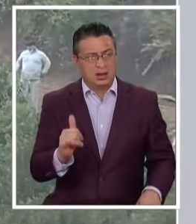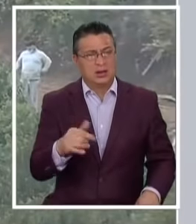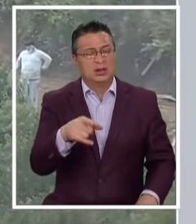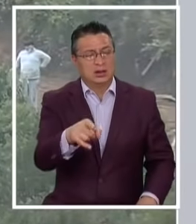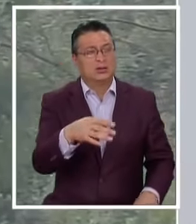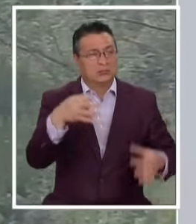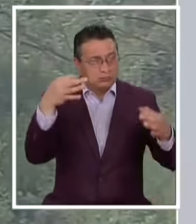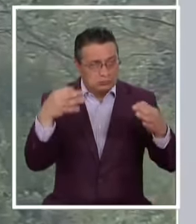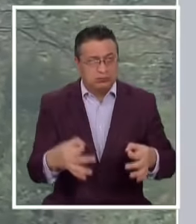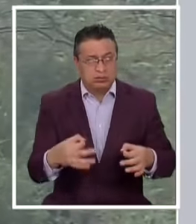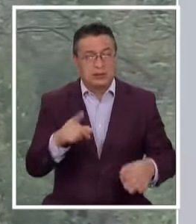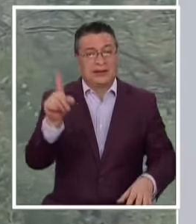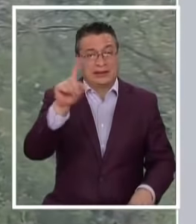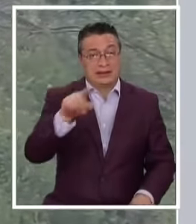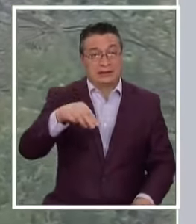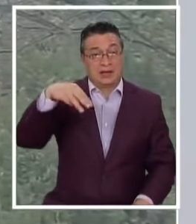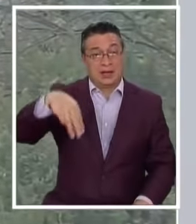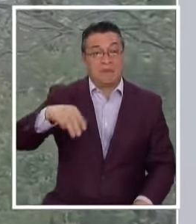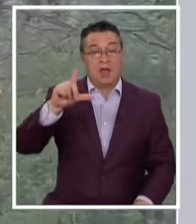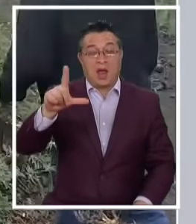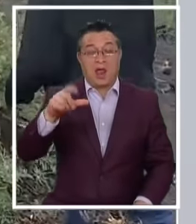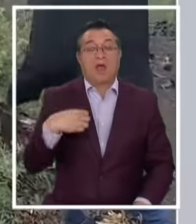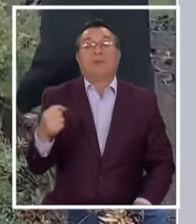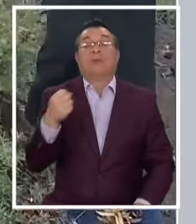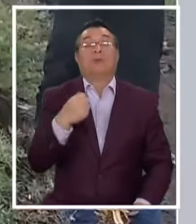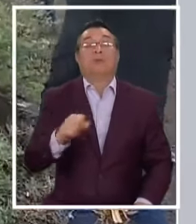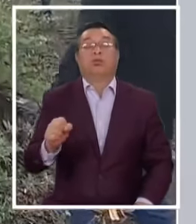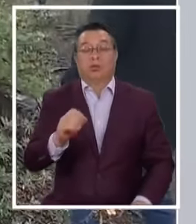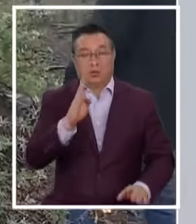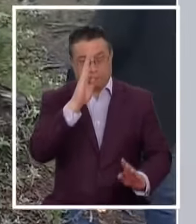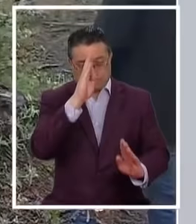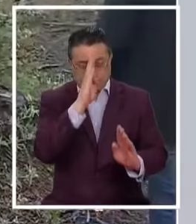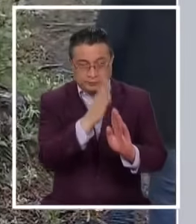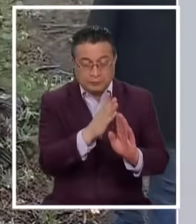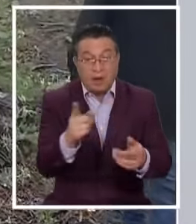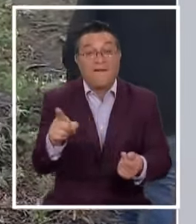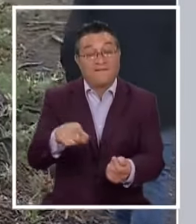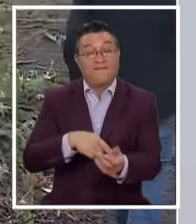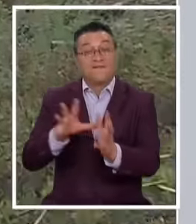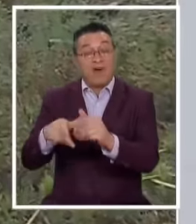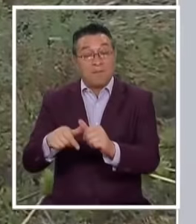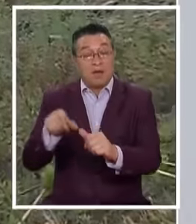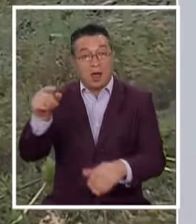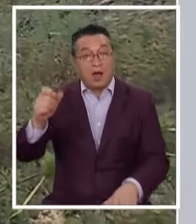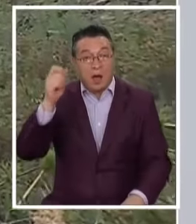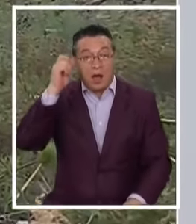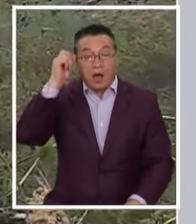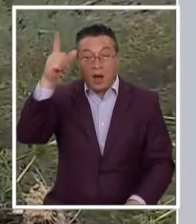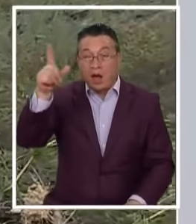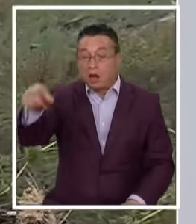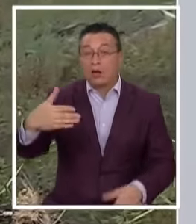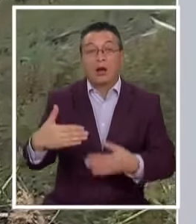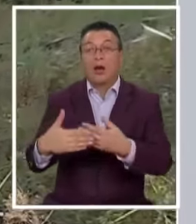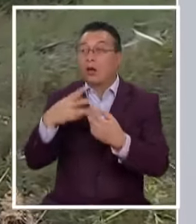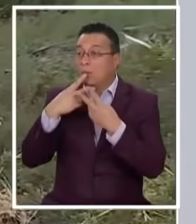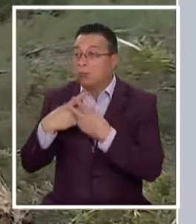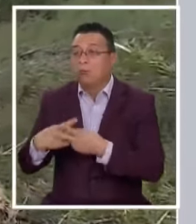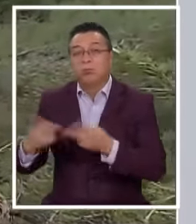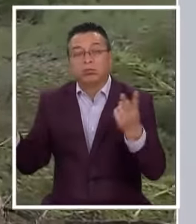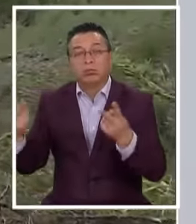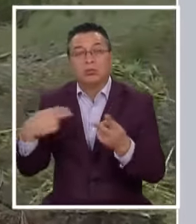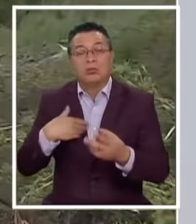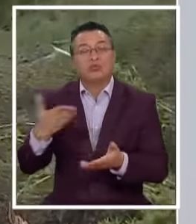El servicio médico legal Se salta Este protocolo Entonces La familia Se entera Por la prensa De esta